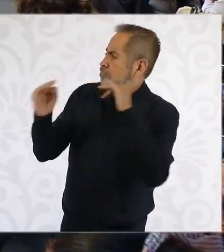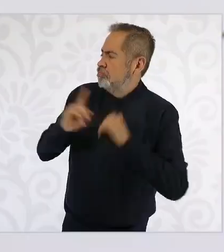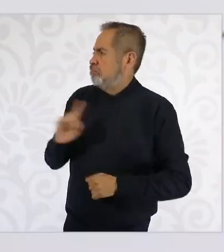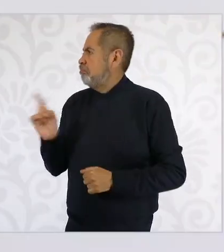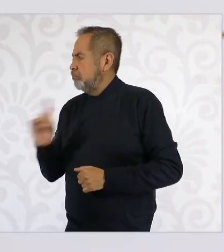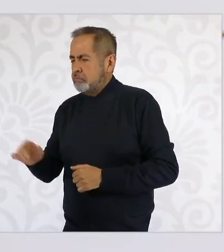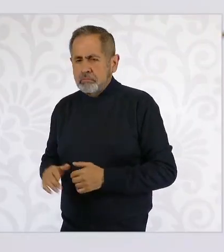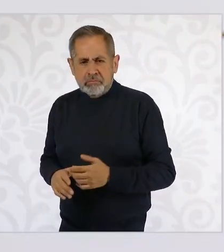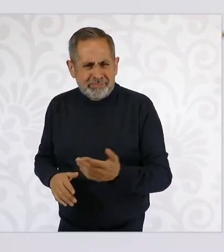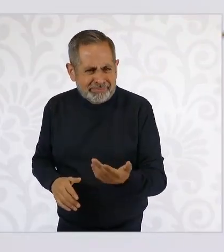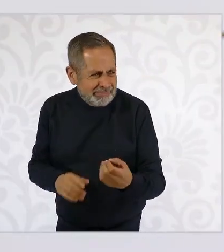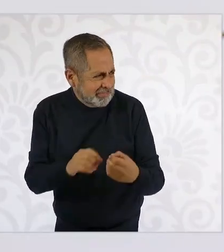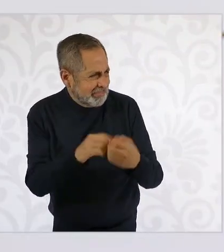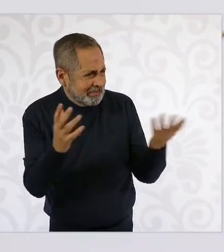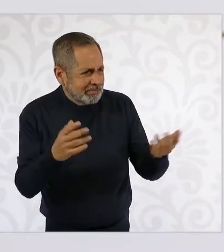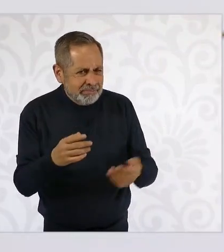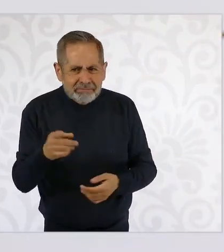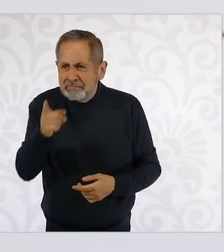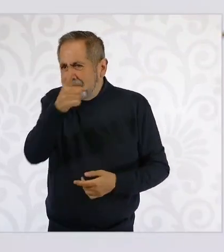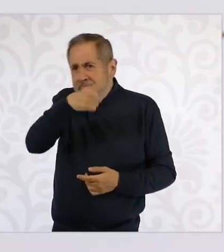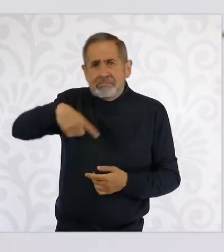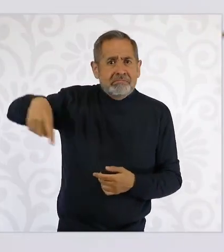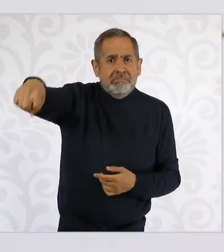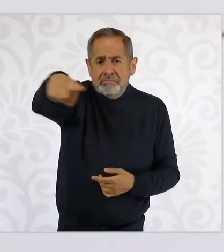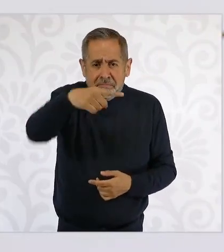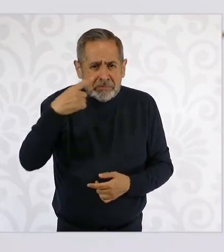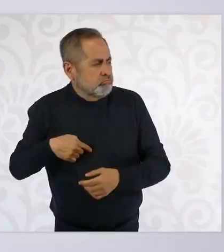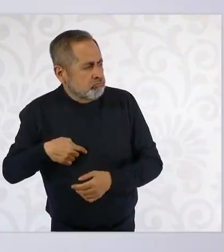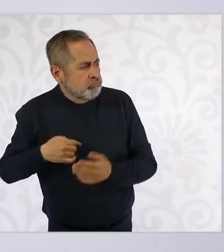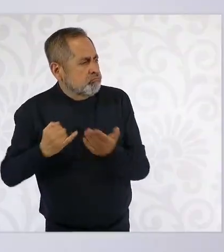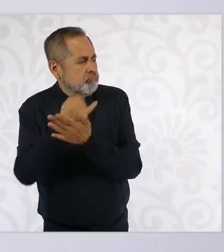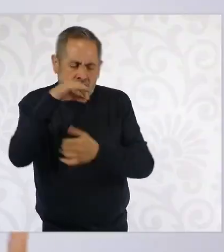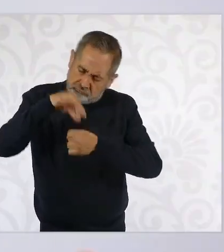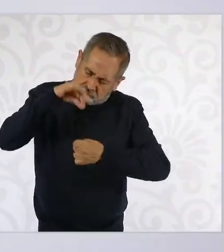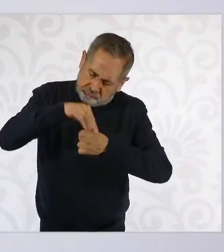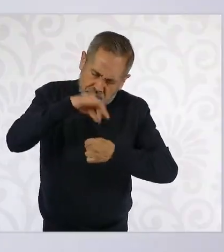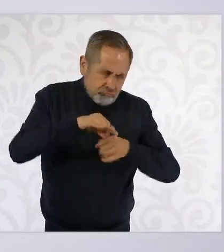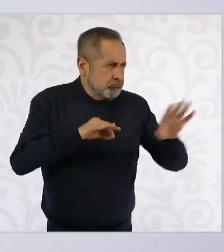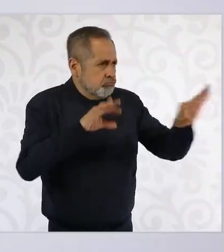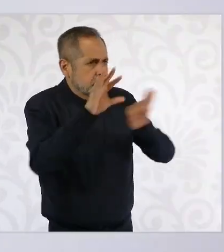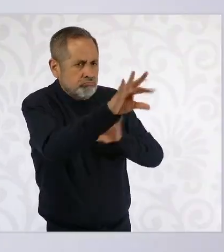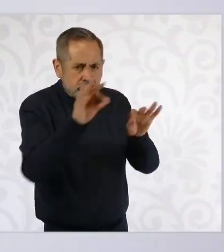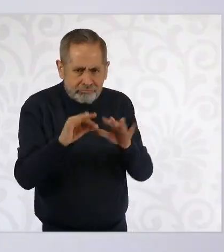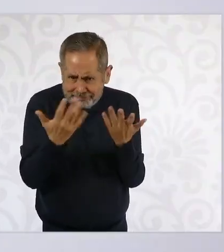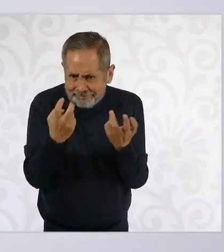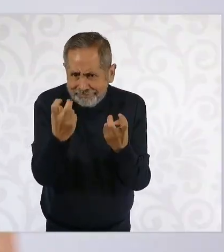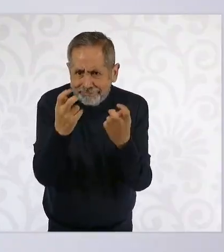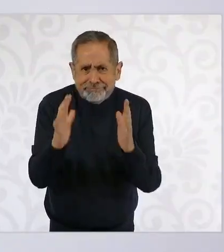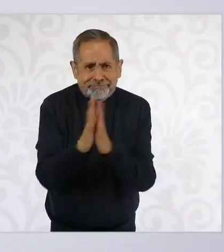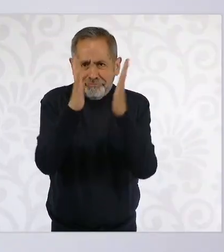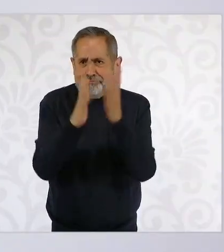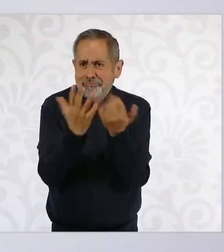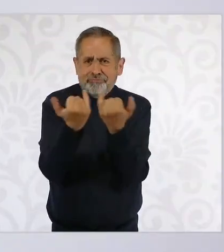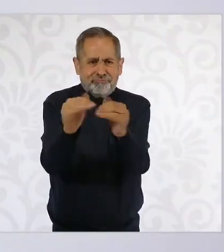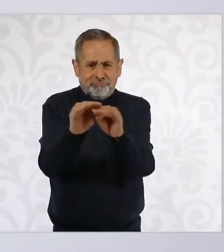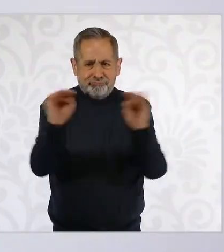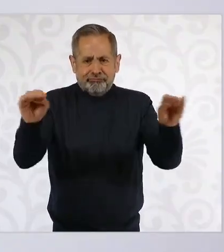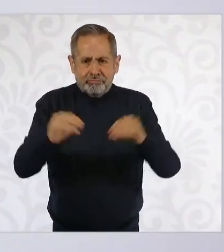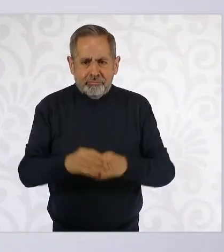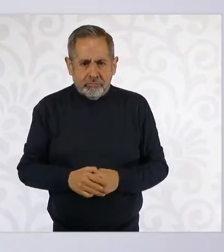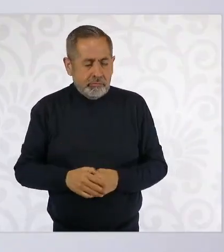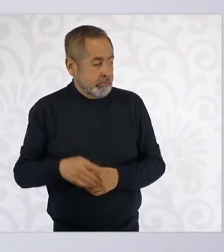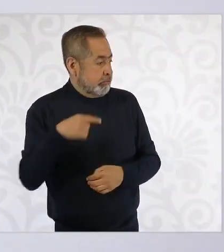democracia elegir a jueces, ministros y magistrados? ¿No es democracia eso? ¿Pero el dedazo sí es